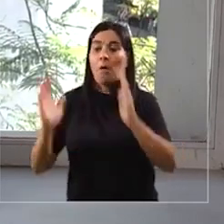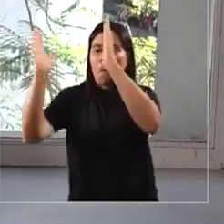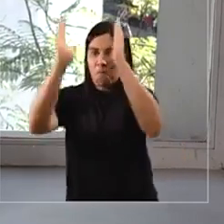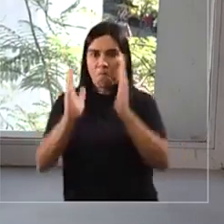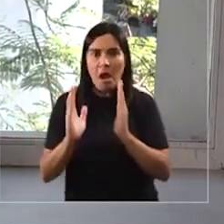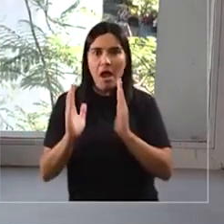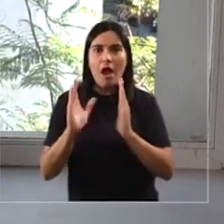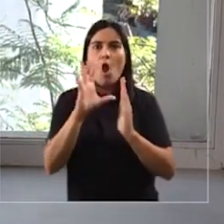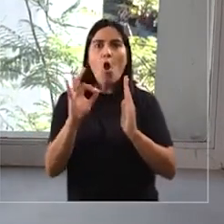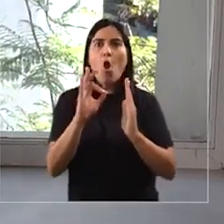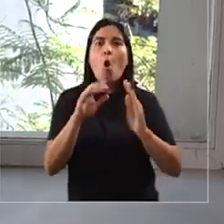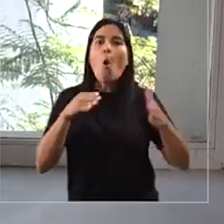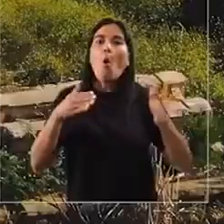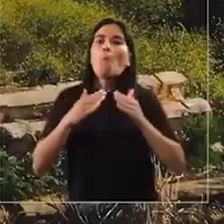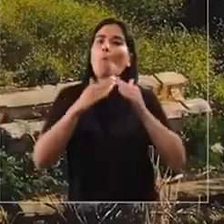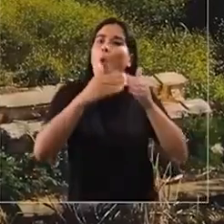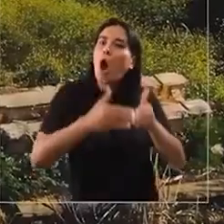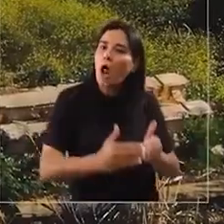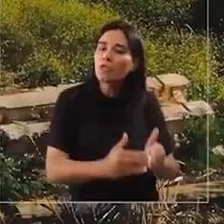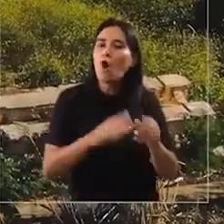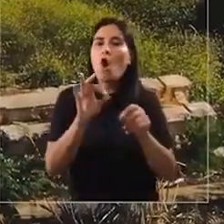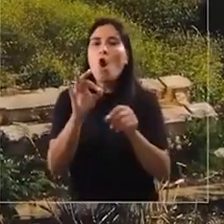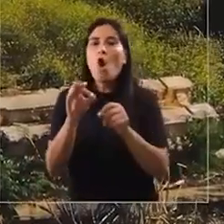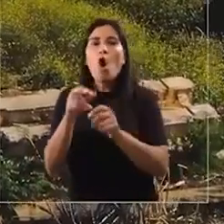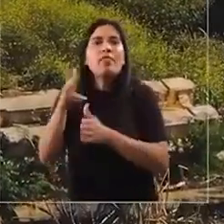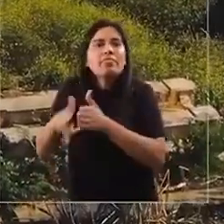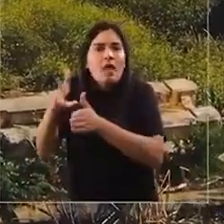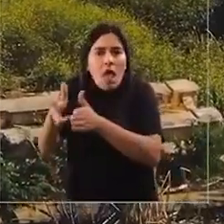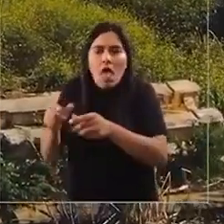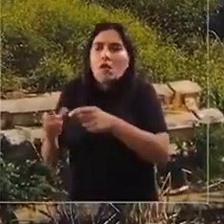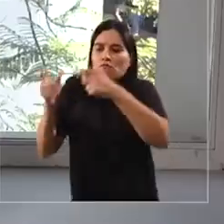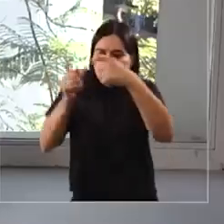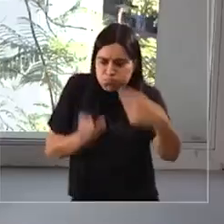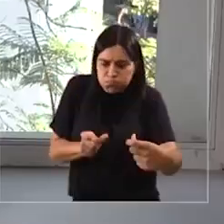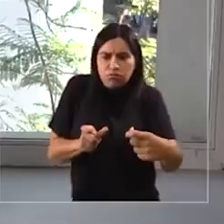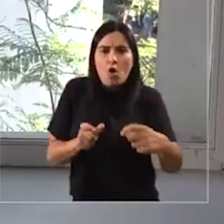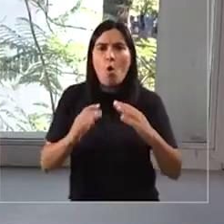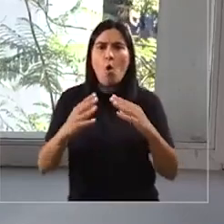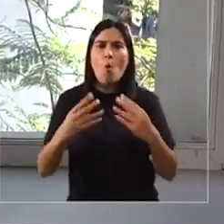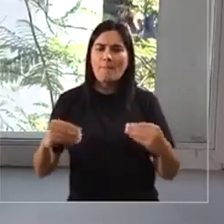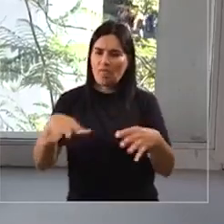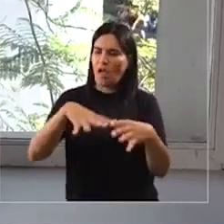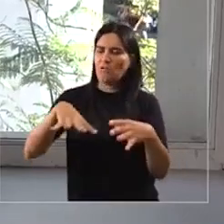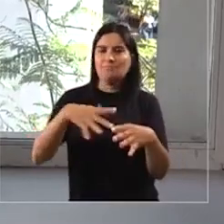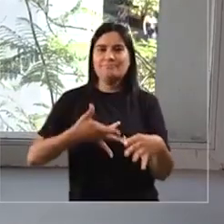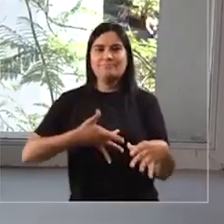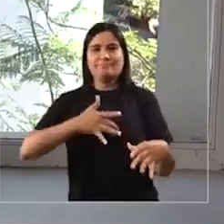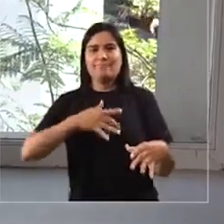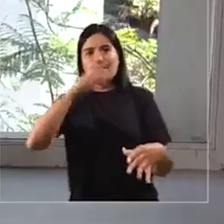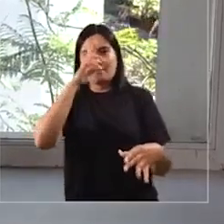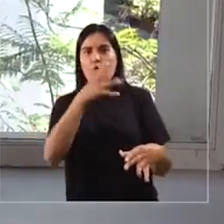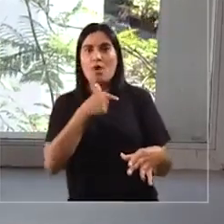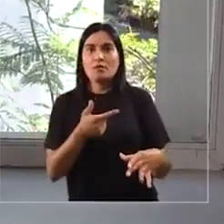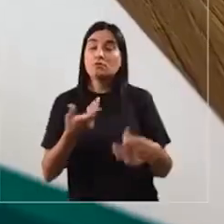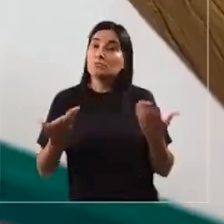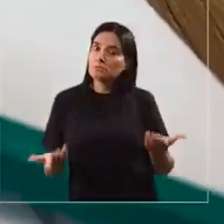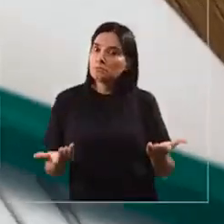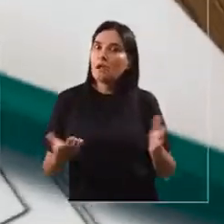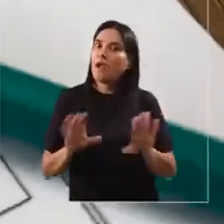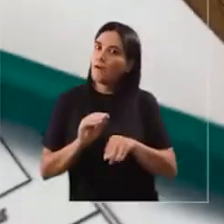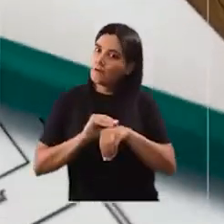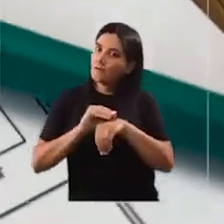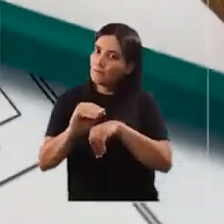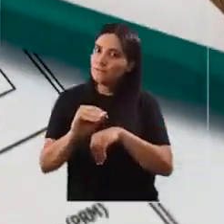dentro de recintos portuarios o hay líneas de trenes que pasan por encima de ellos y yo creo que tiene que ver también con este reconocimiento tardío que hicimos de ellos.